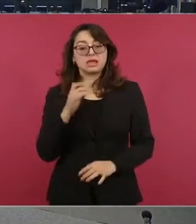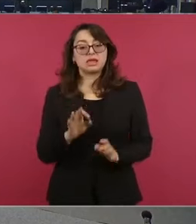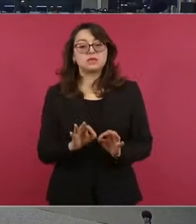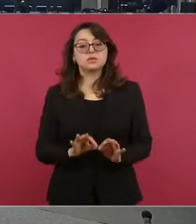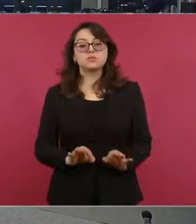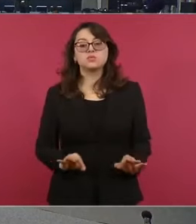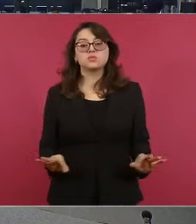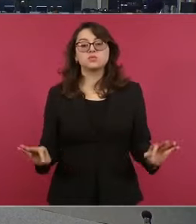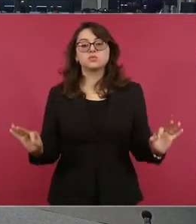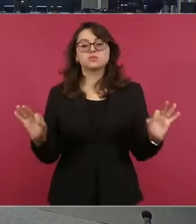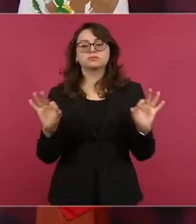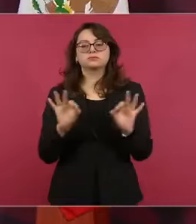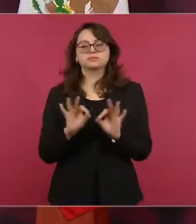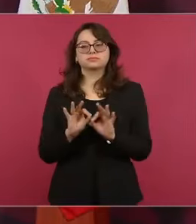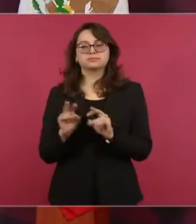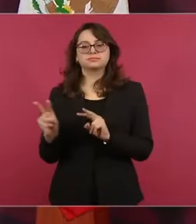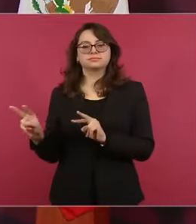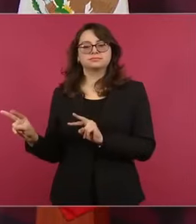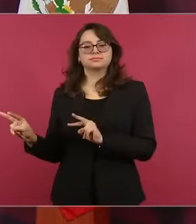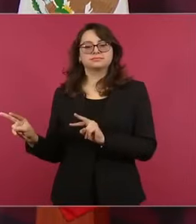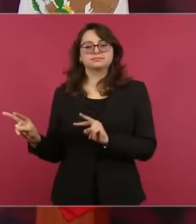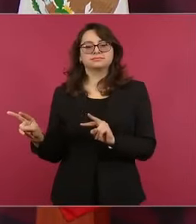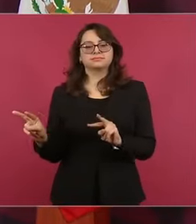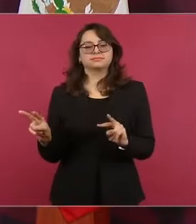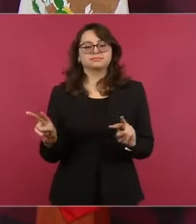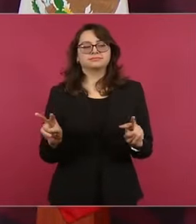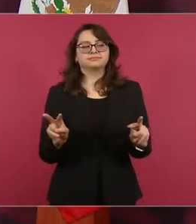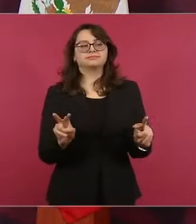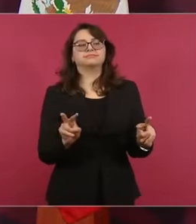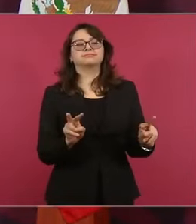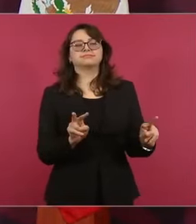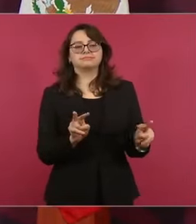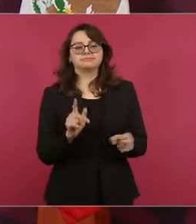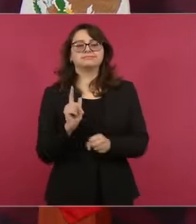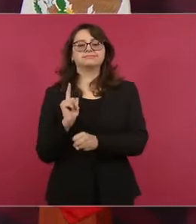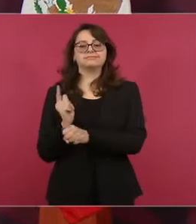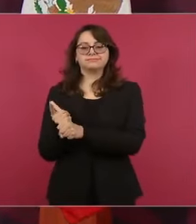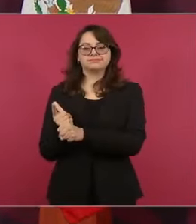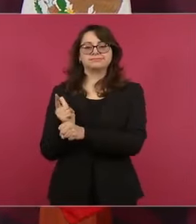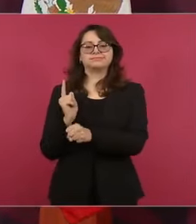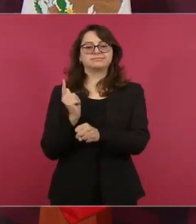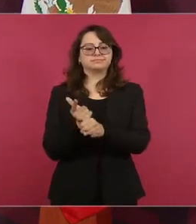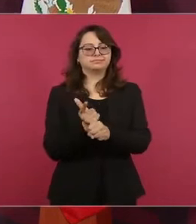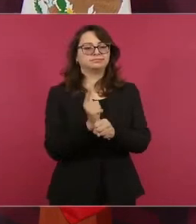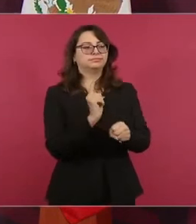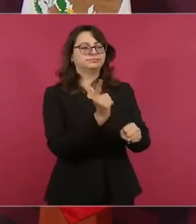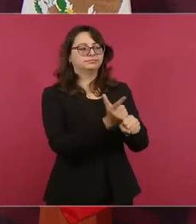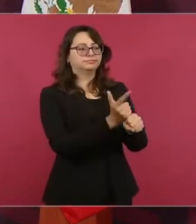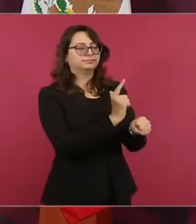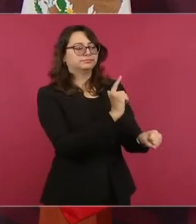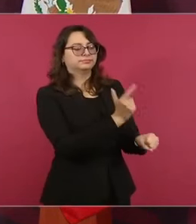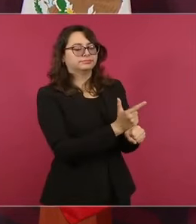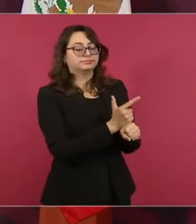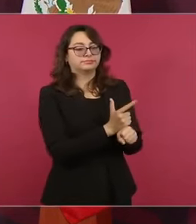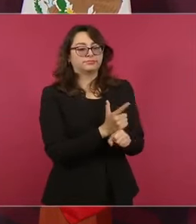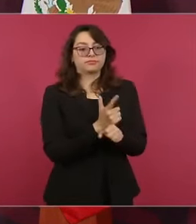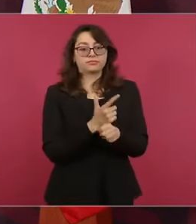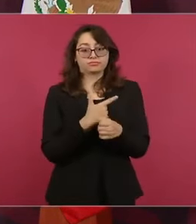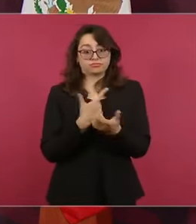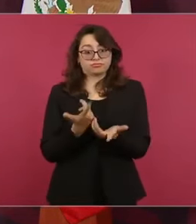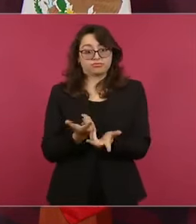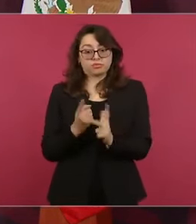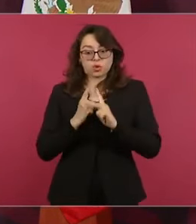aparte de lo que se está demostrando, cómo